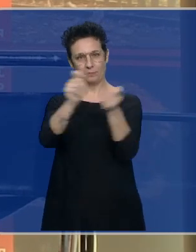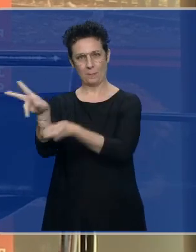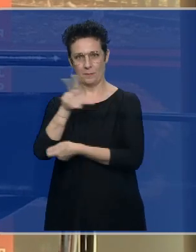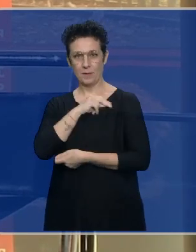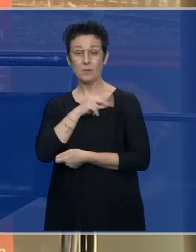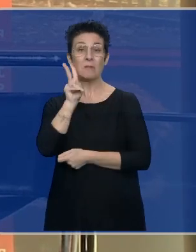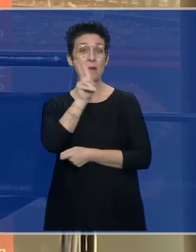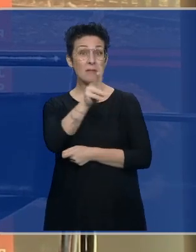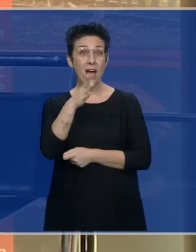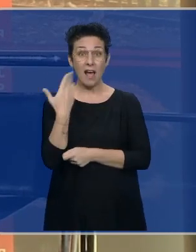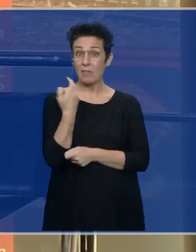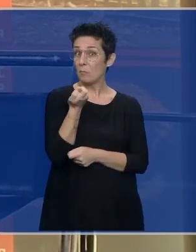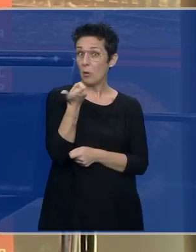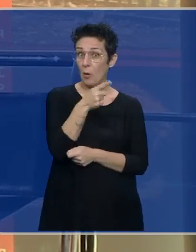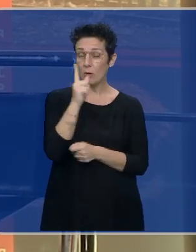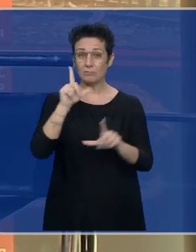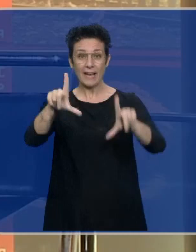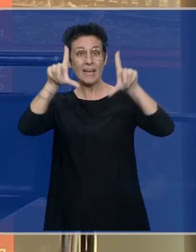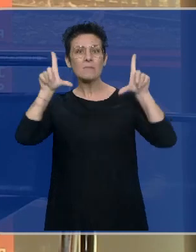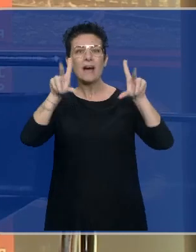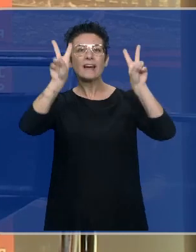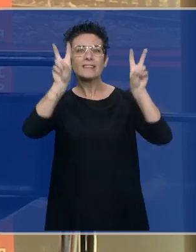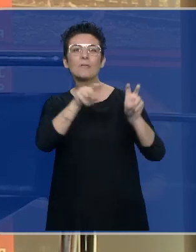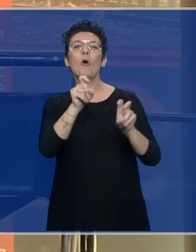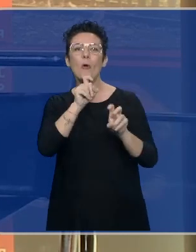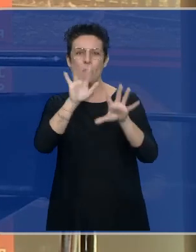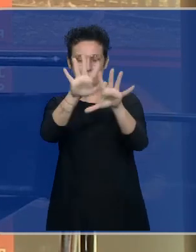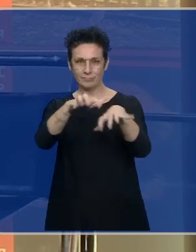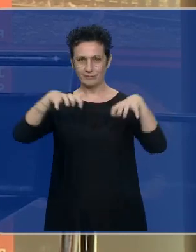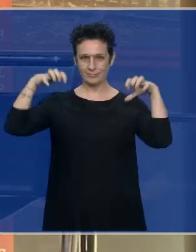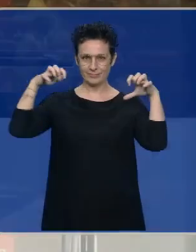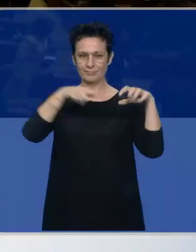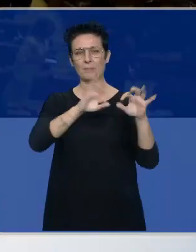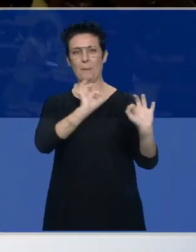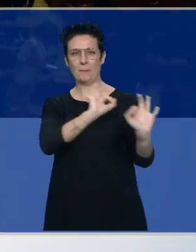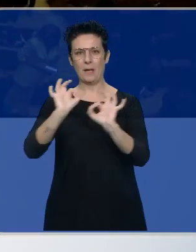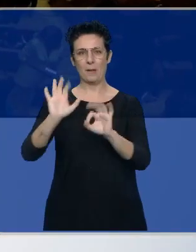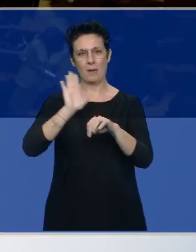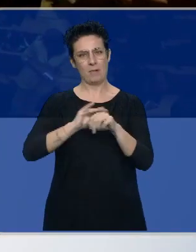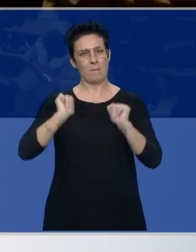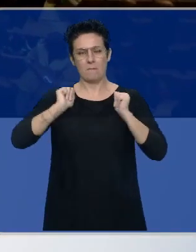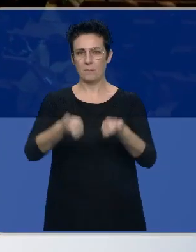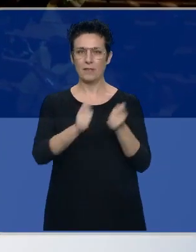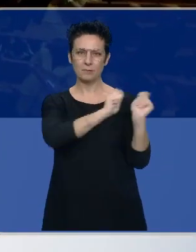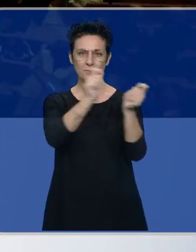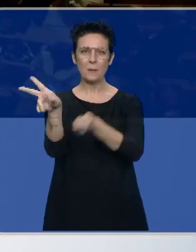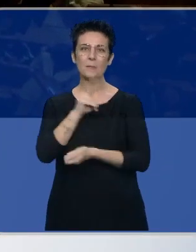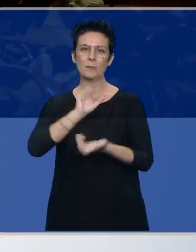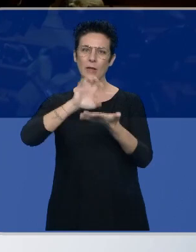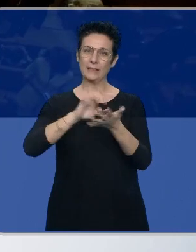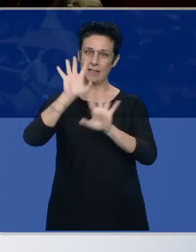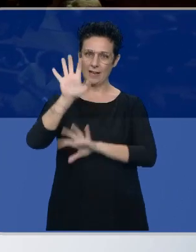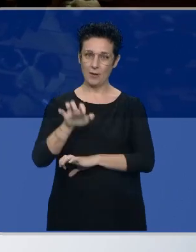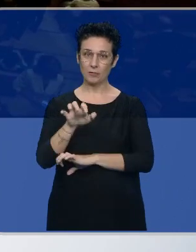Acaban de ver imágenes ustedes de la Sala Sinfónica, donde se va a proceder a esa entrega de los premios Castilla y